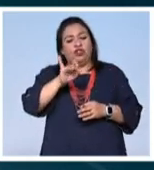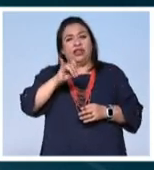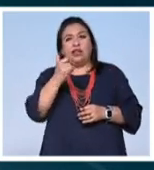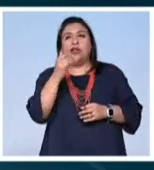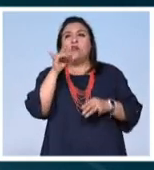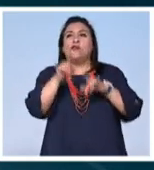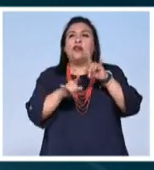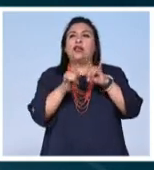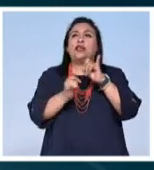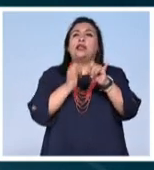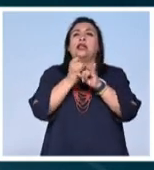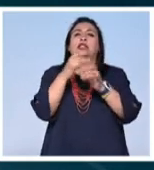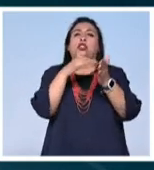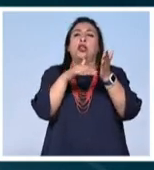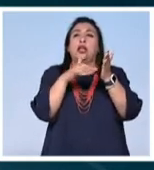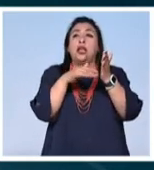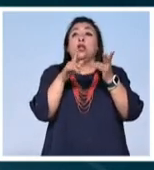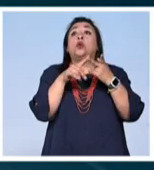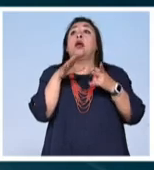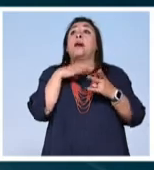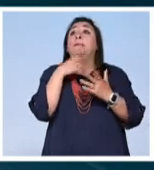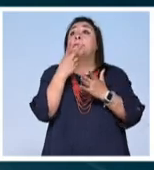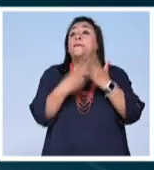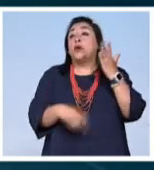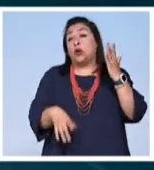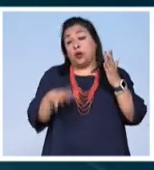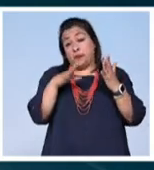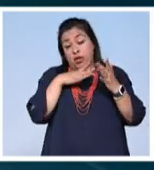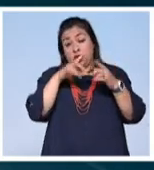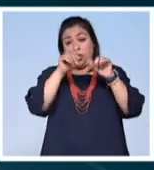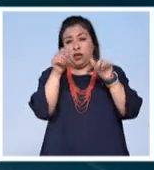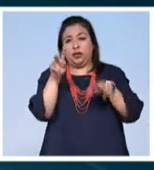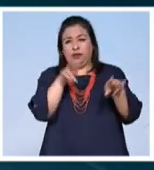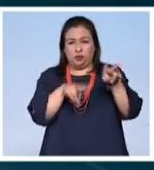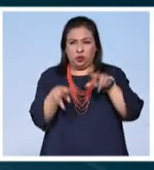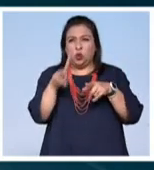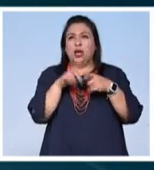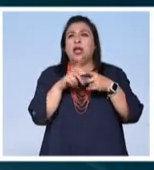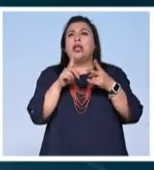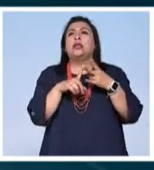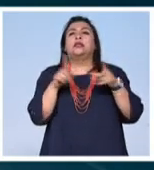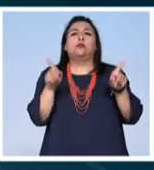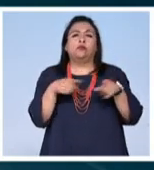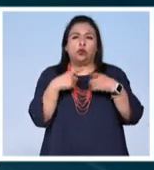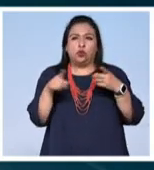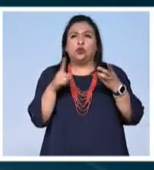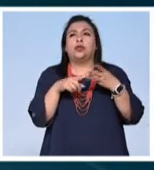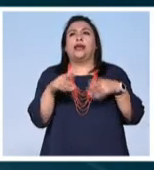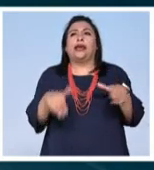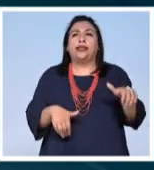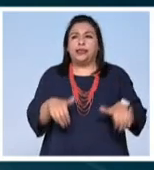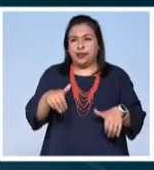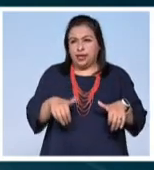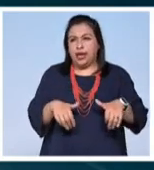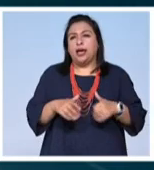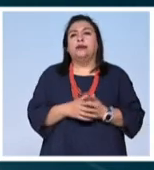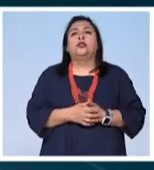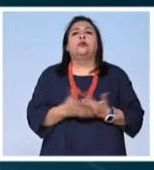feria internacional de la lectura, y tendrán un programa en el que habrá artes visuales, música, teatro,